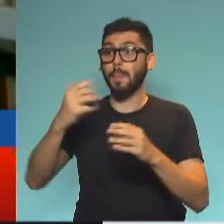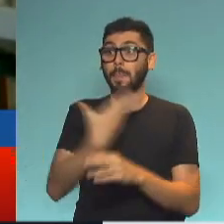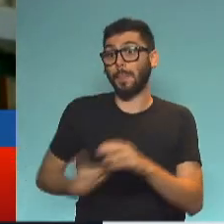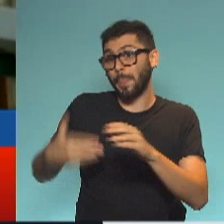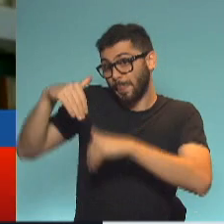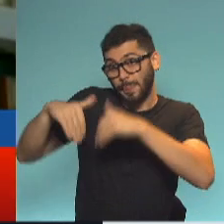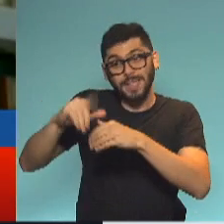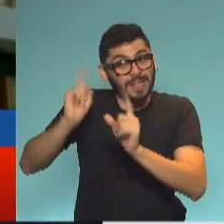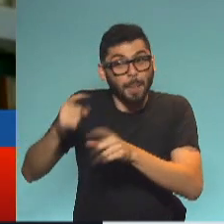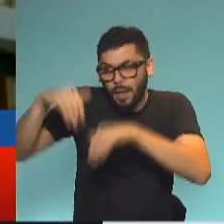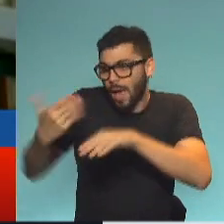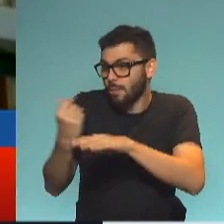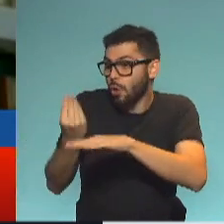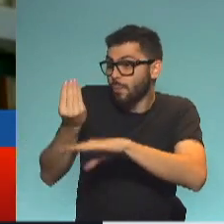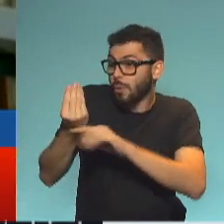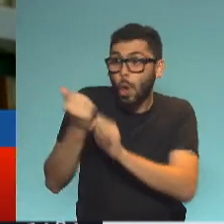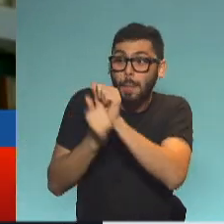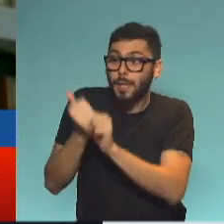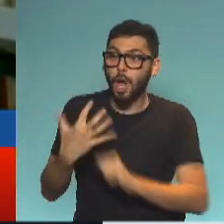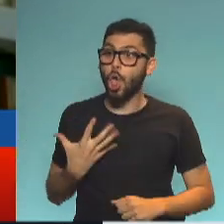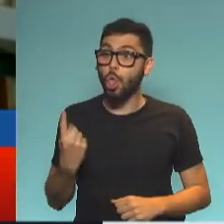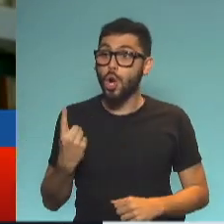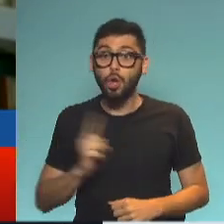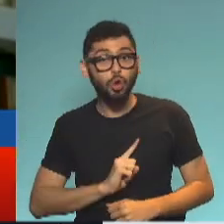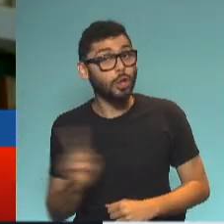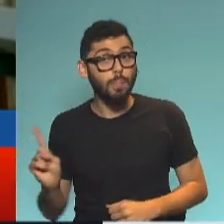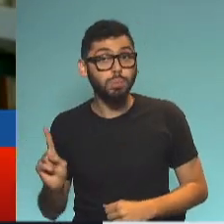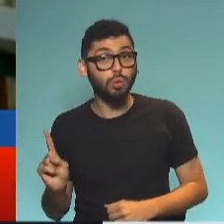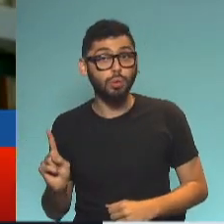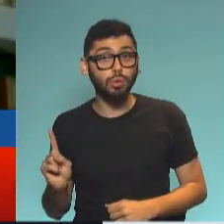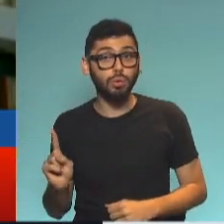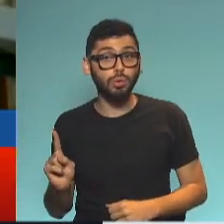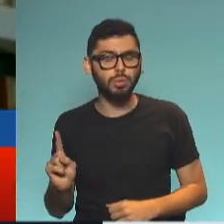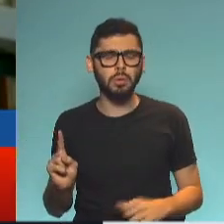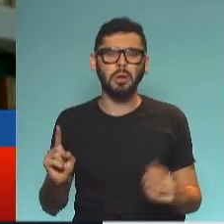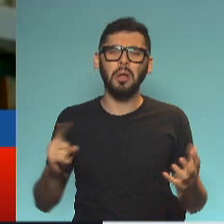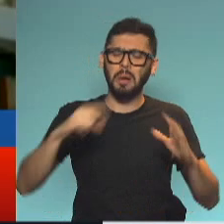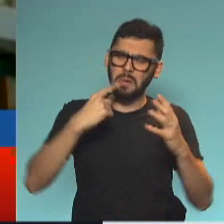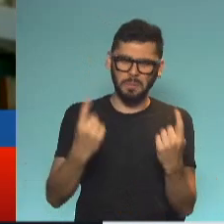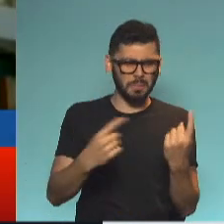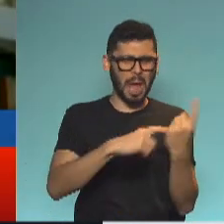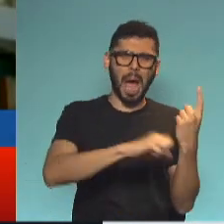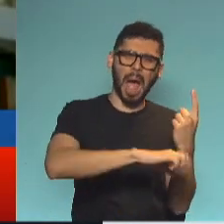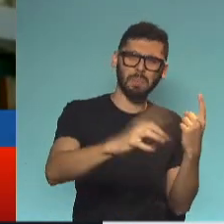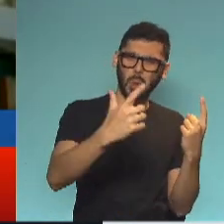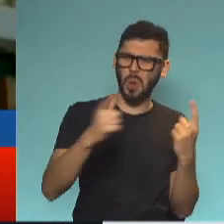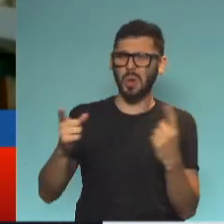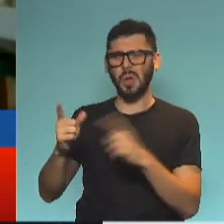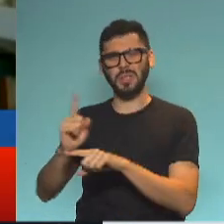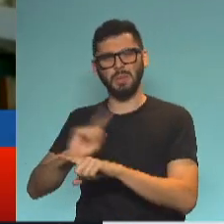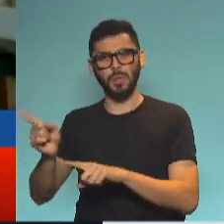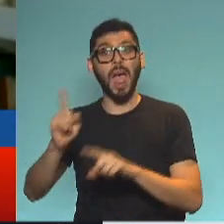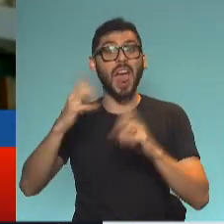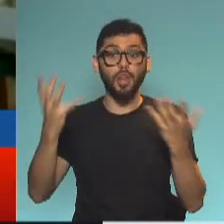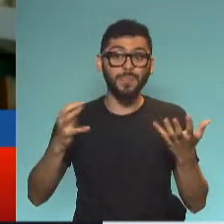también, tampoco es dueño de la empresa. Tampoco es dueño de empresas. ¿Qué significa esto? Significa que el círculo